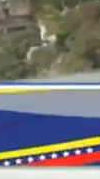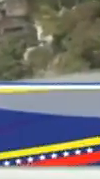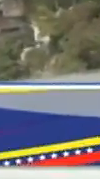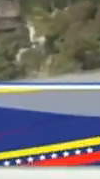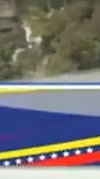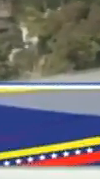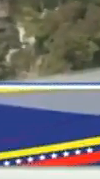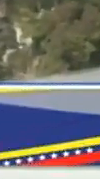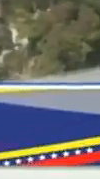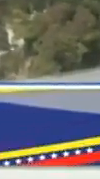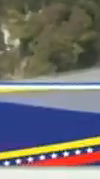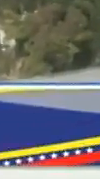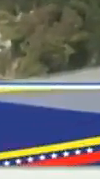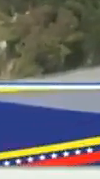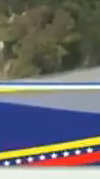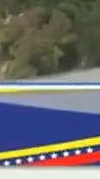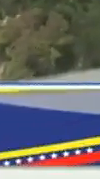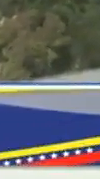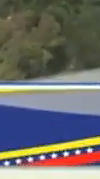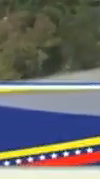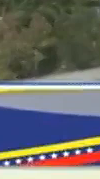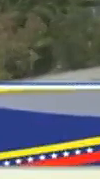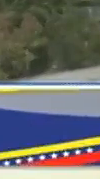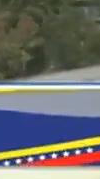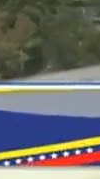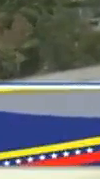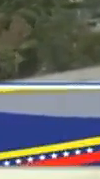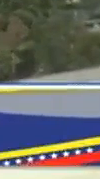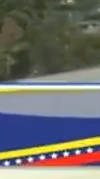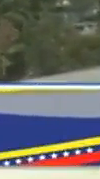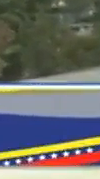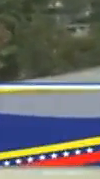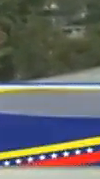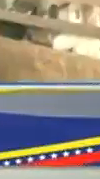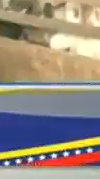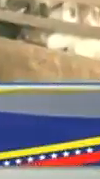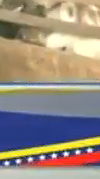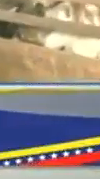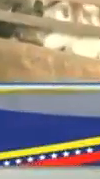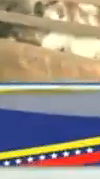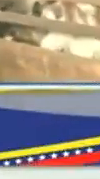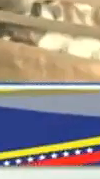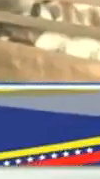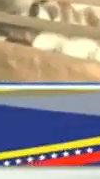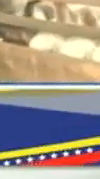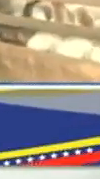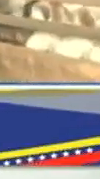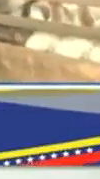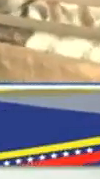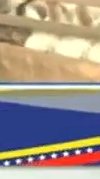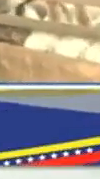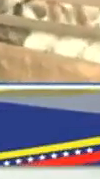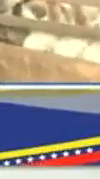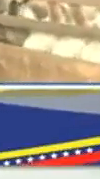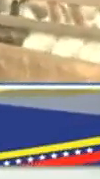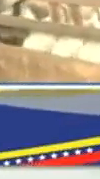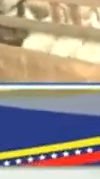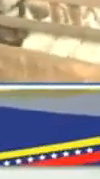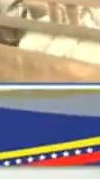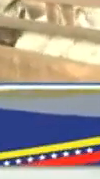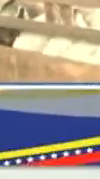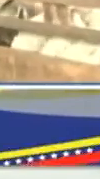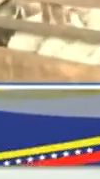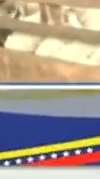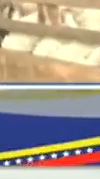ya lo decía nuestro ministro Castro Soteldo, no solamente en la calidad del rebaño y la genética que hoy se tiene en Venezuela, pero también en las posibilidades que tenemos para